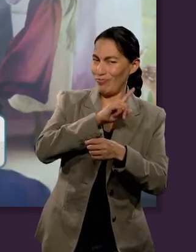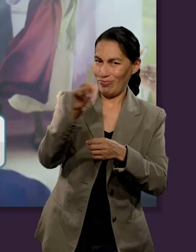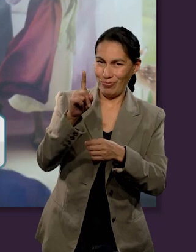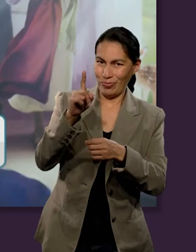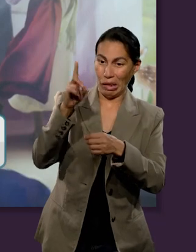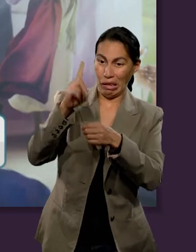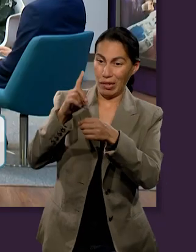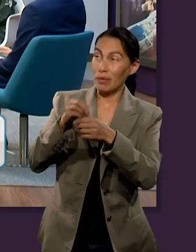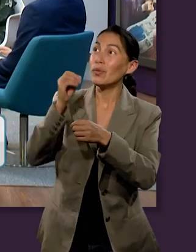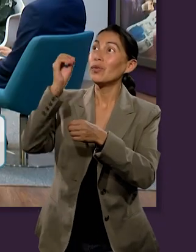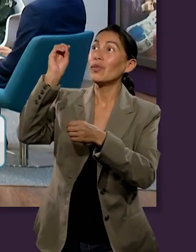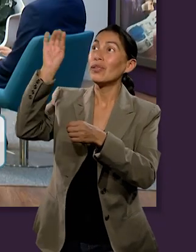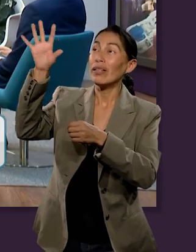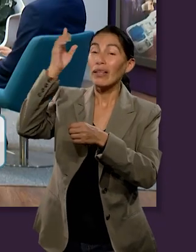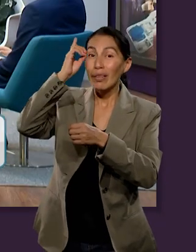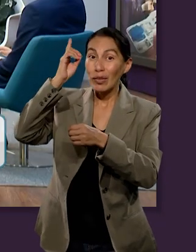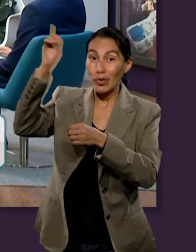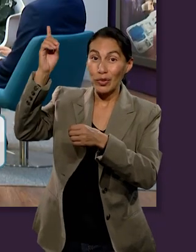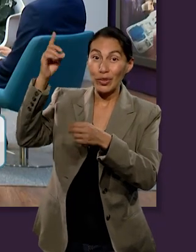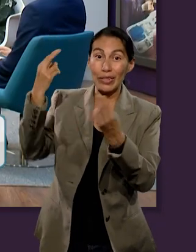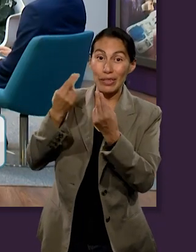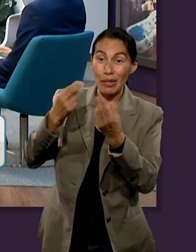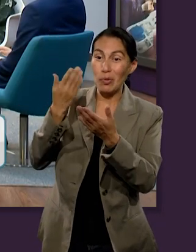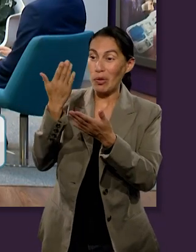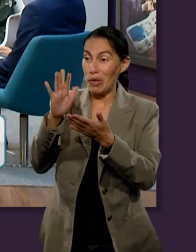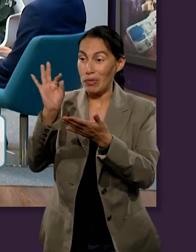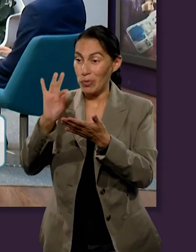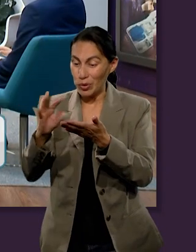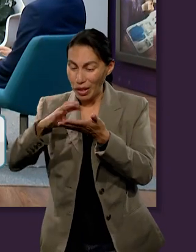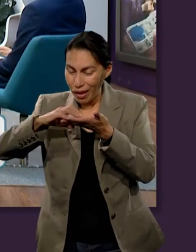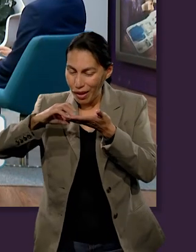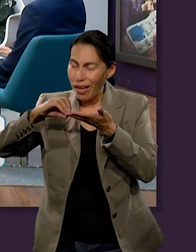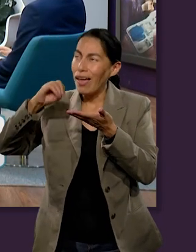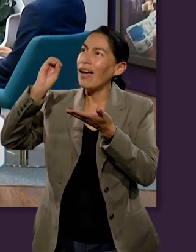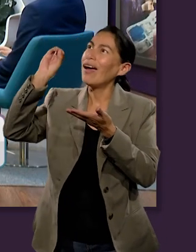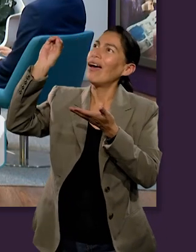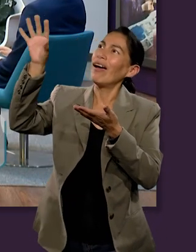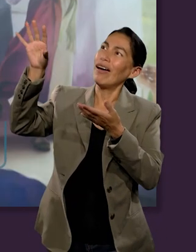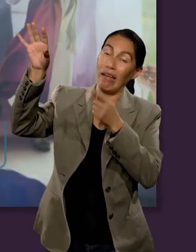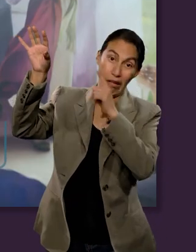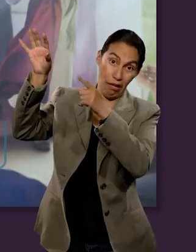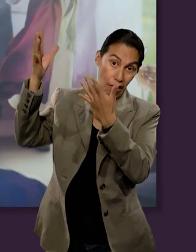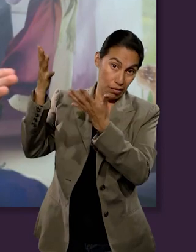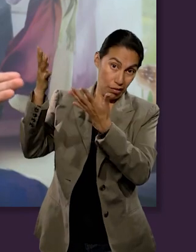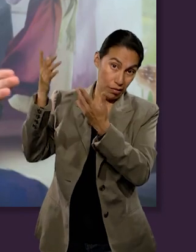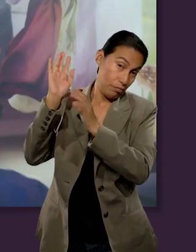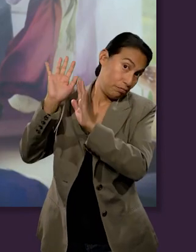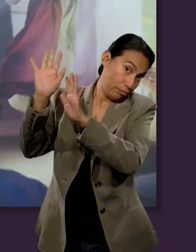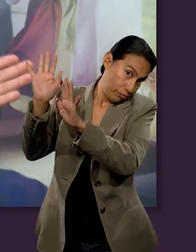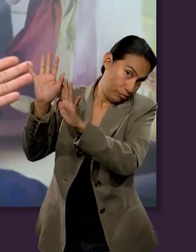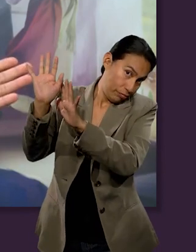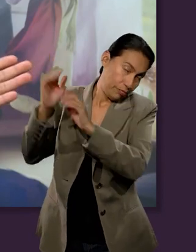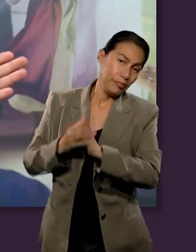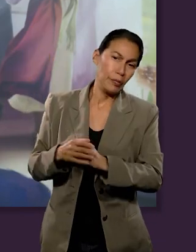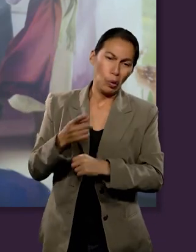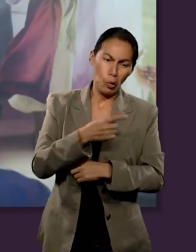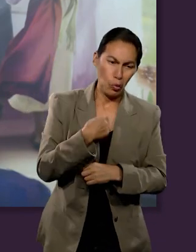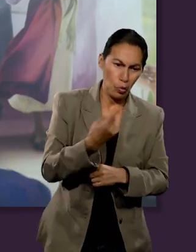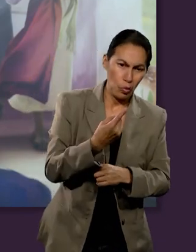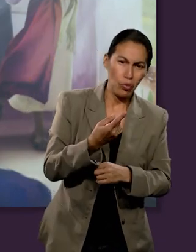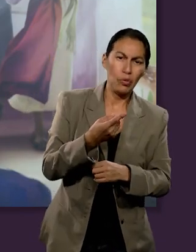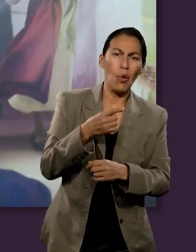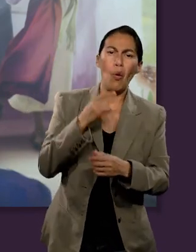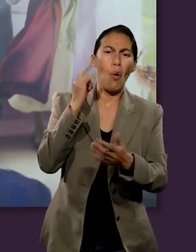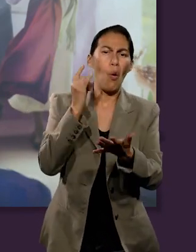Lo que a nosotros se nos indica es devolverlo. Lo que Dios hace con el diezmo, por así decirlo, es asunto de Dios. Pero a